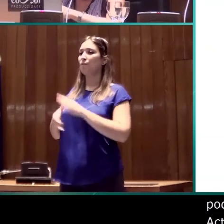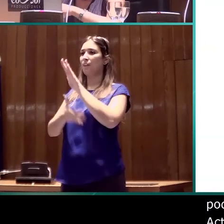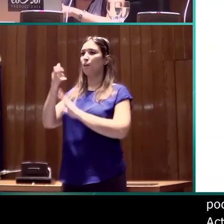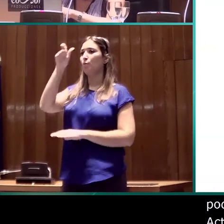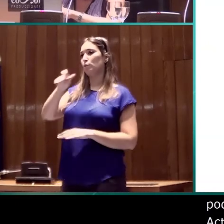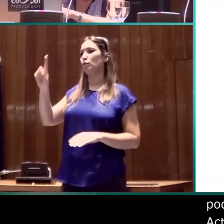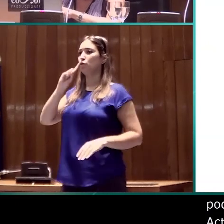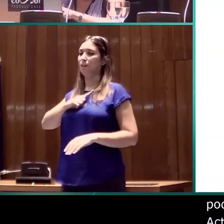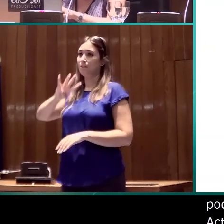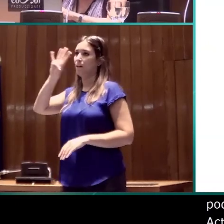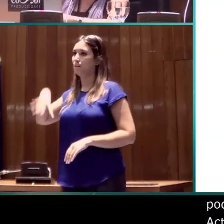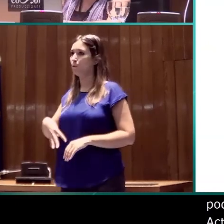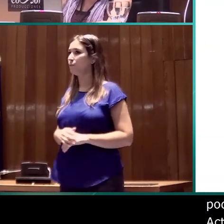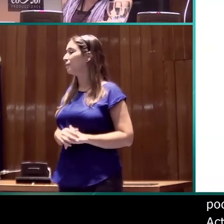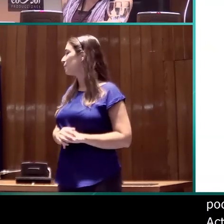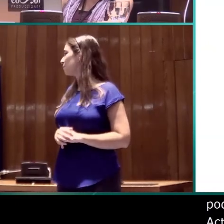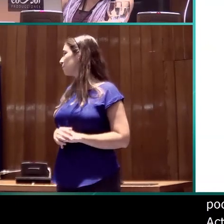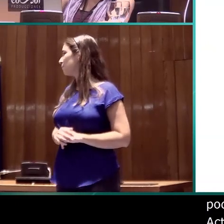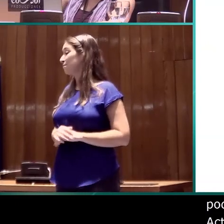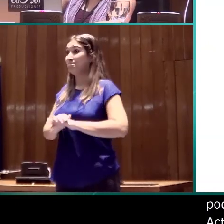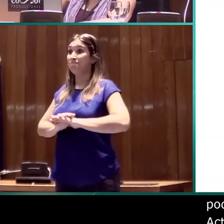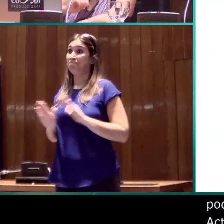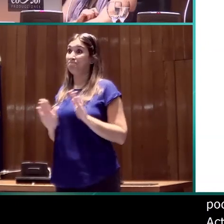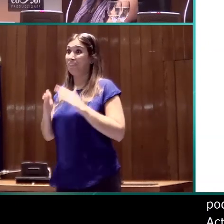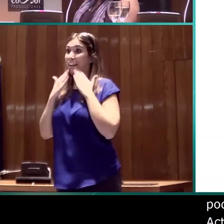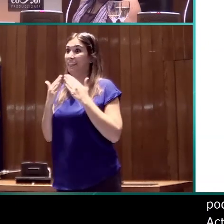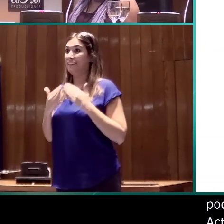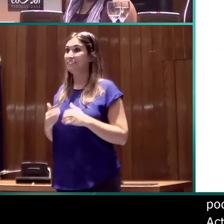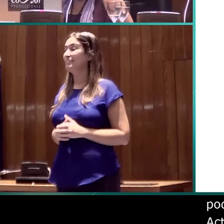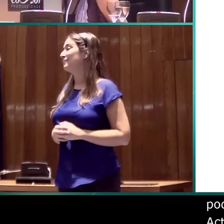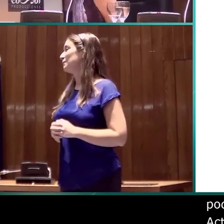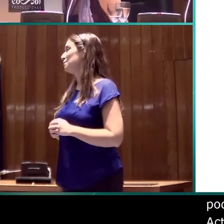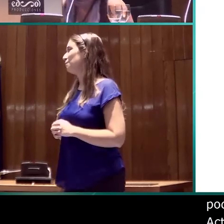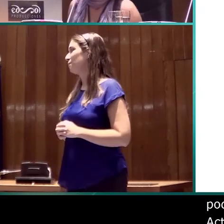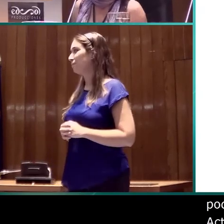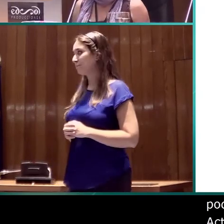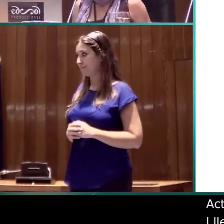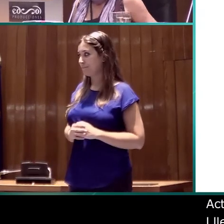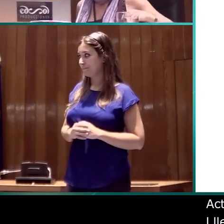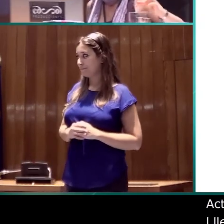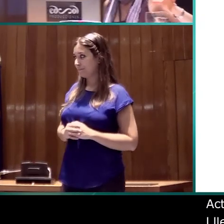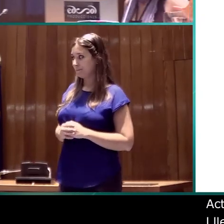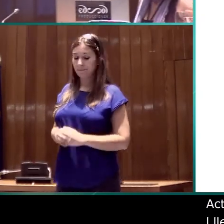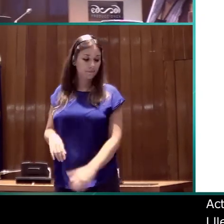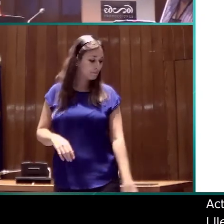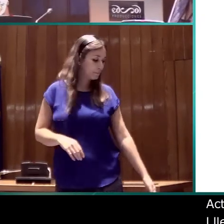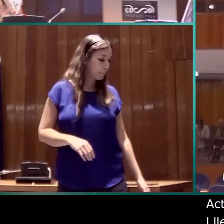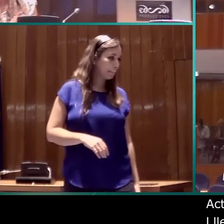Personas Sordas de Cataluña. Muchas gracias. Aplausos Aplausos